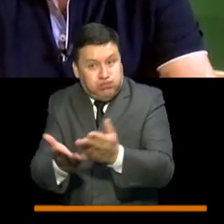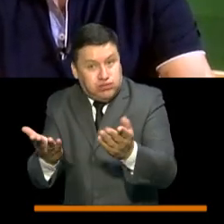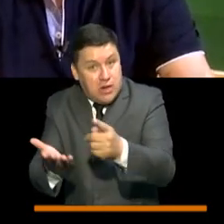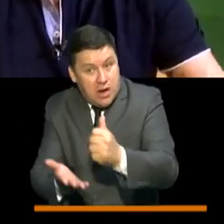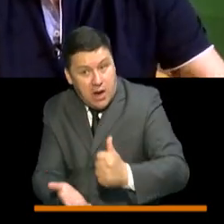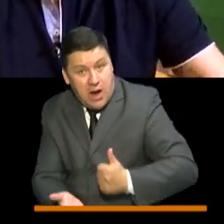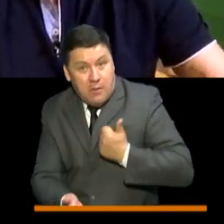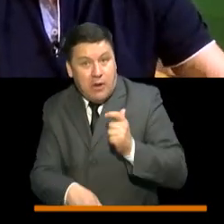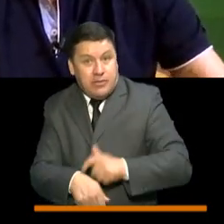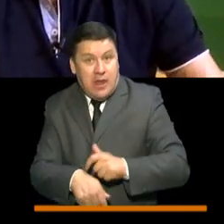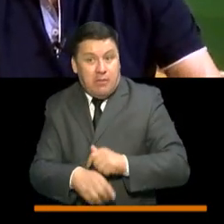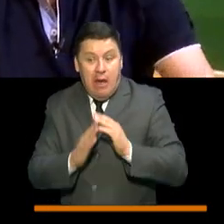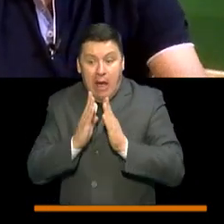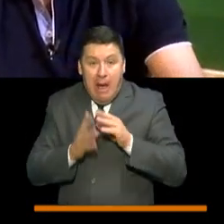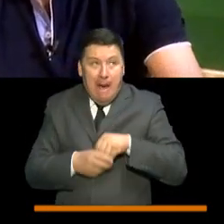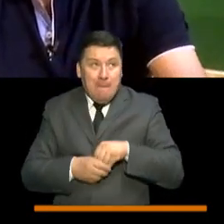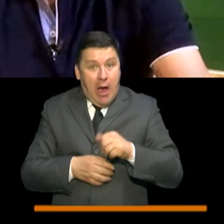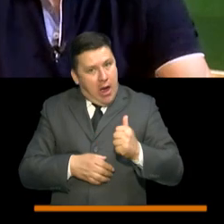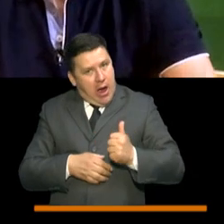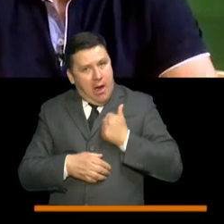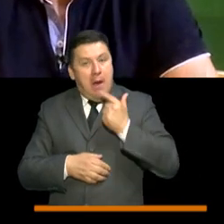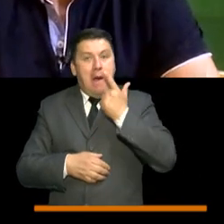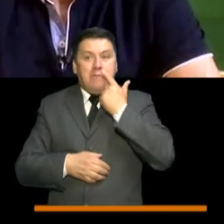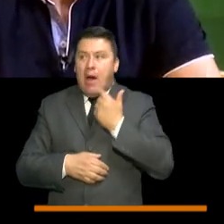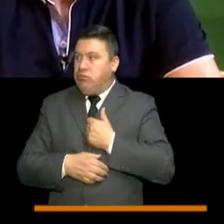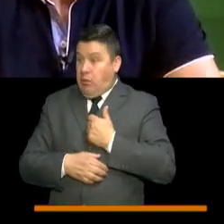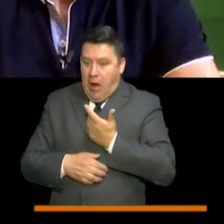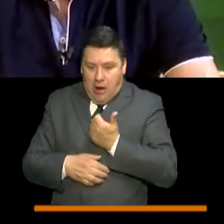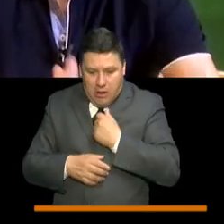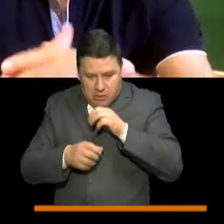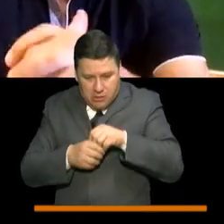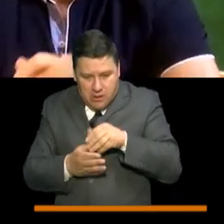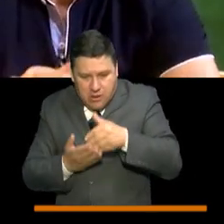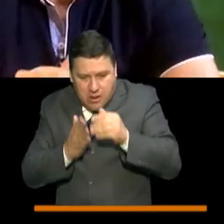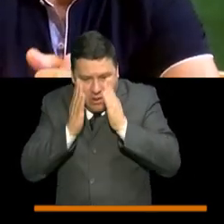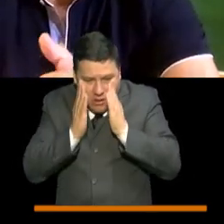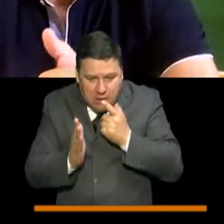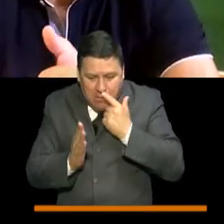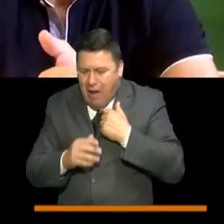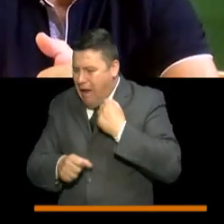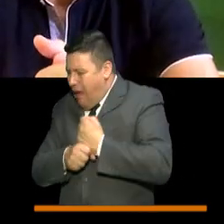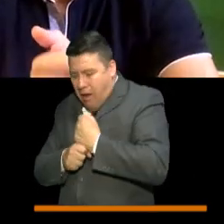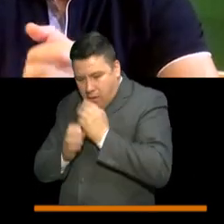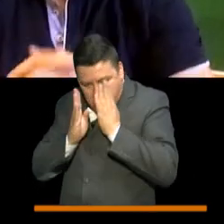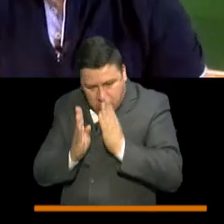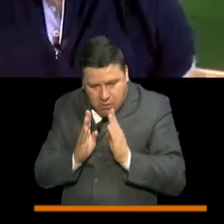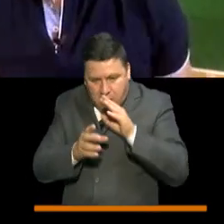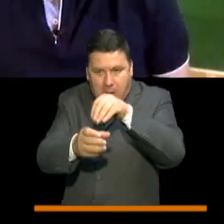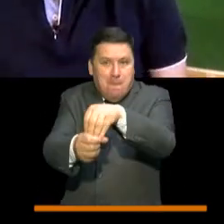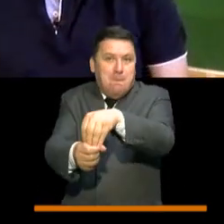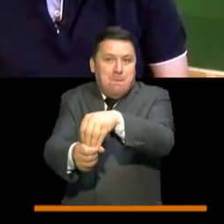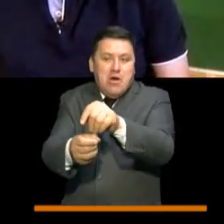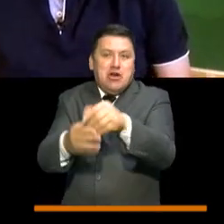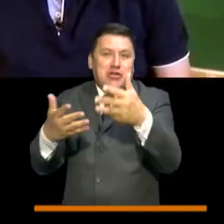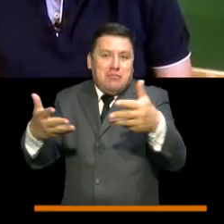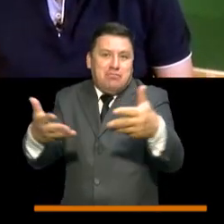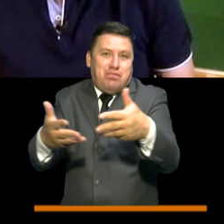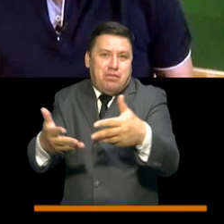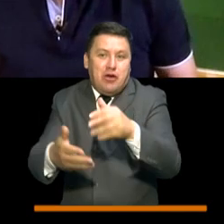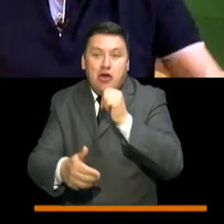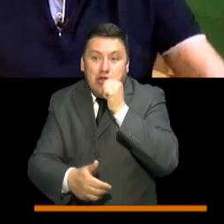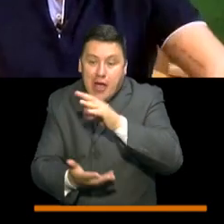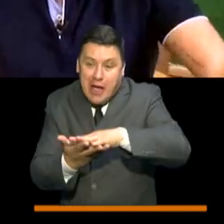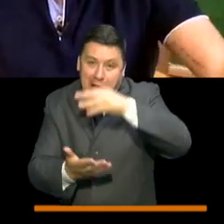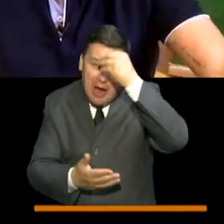aprovechen este tiempo que están en casa, que los padres de familia les pueden gastar tiempo y que puedan aprender cada día más. Así